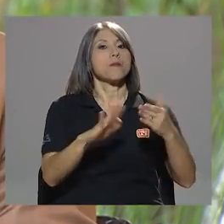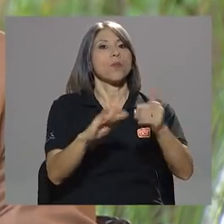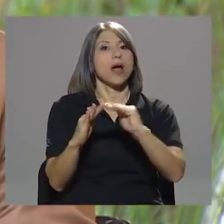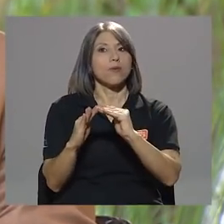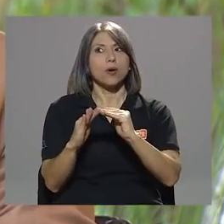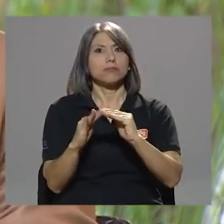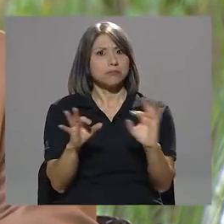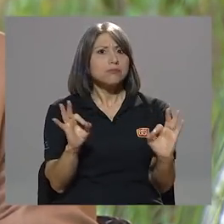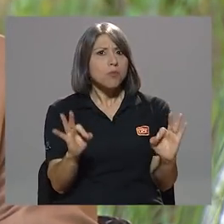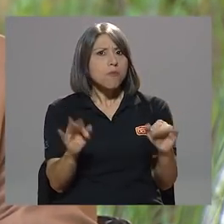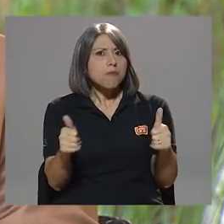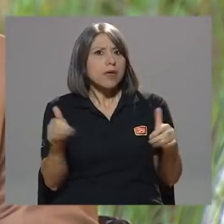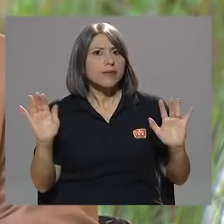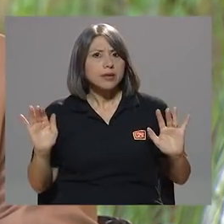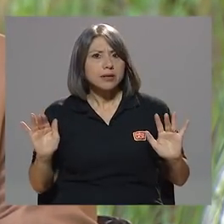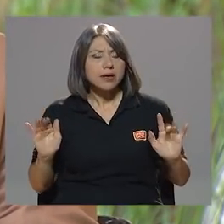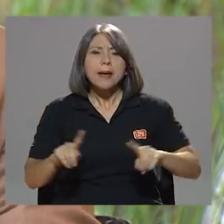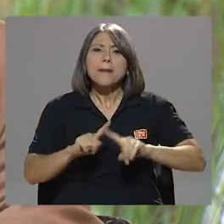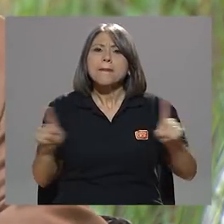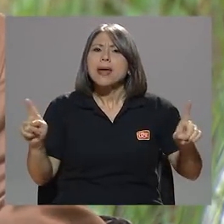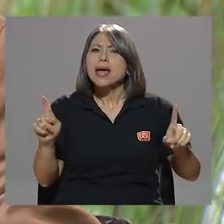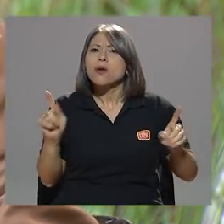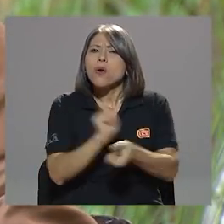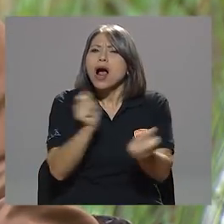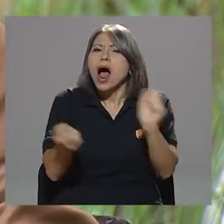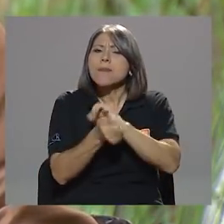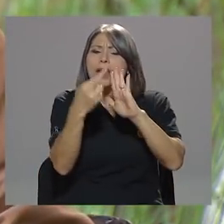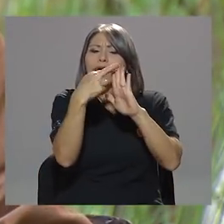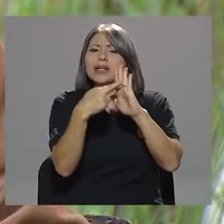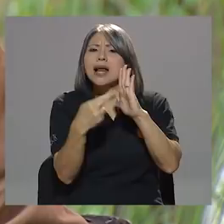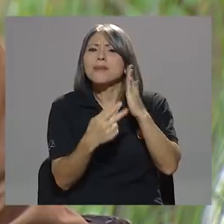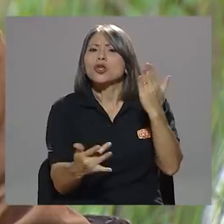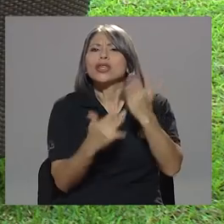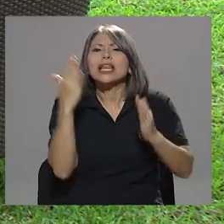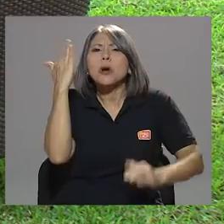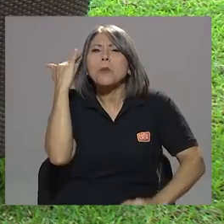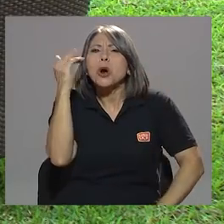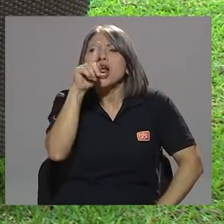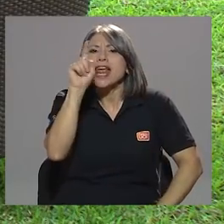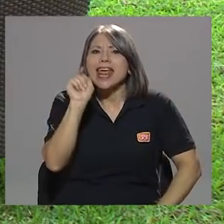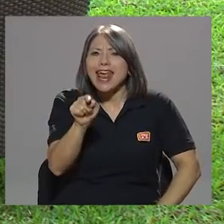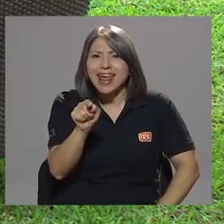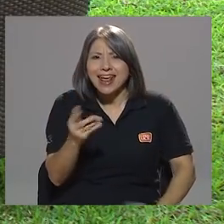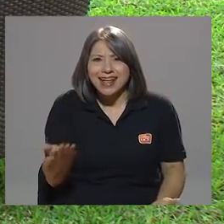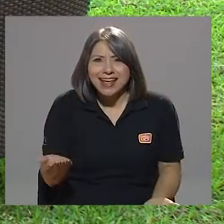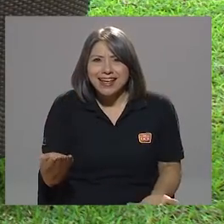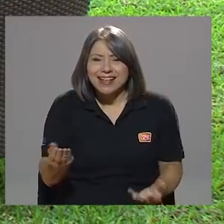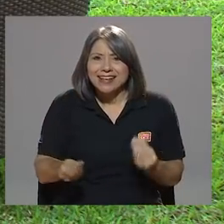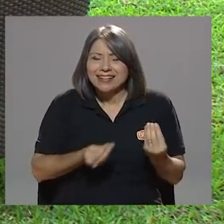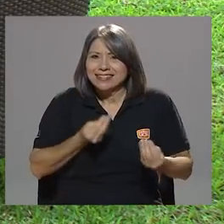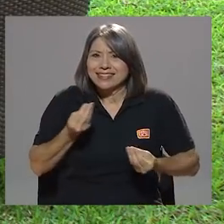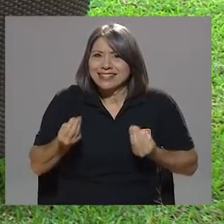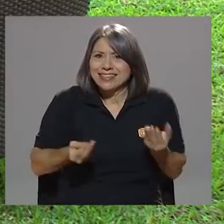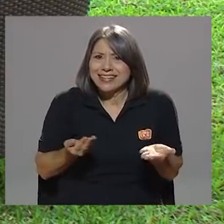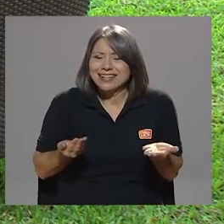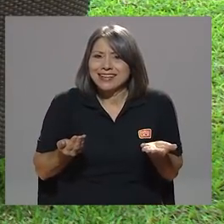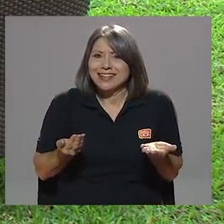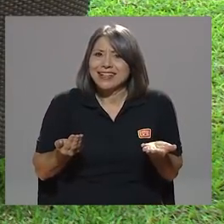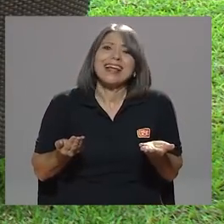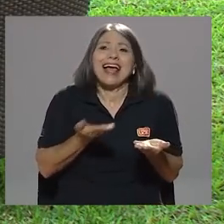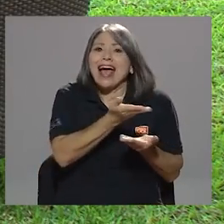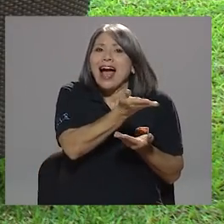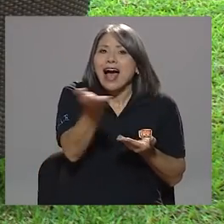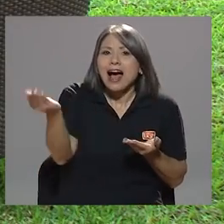lo cual hizo muy bien, está bien. ¿Pero por qué cambiaron el reglamento técnico? La pregunta es, ¿qué los hizo a